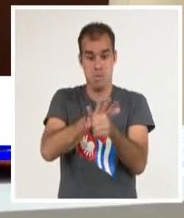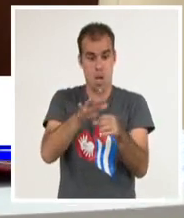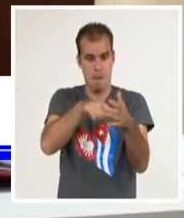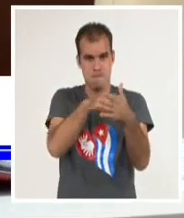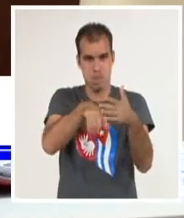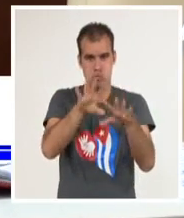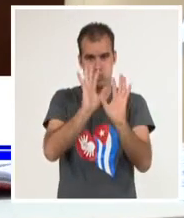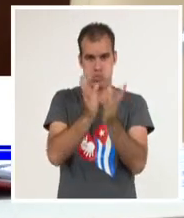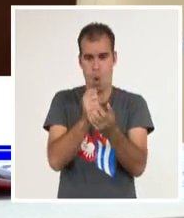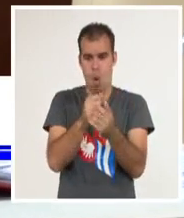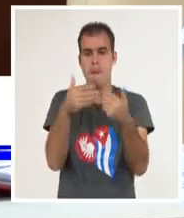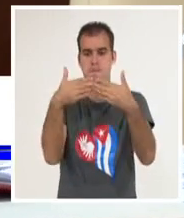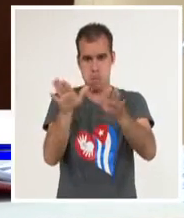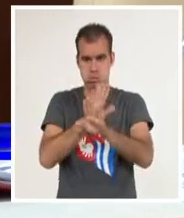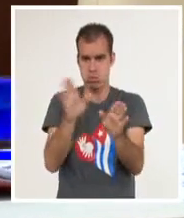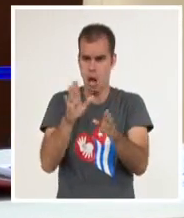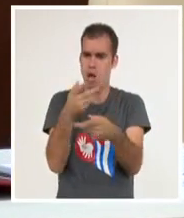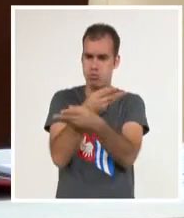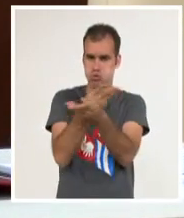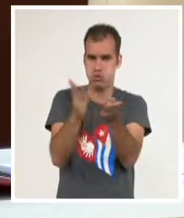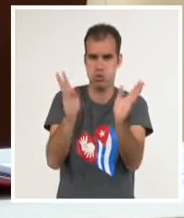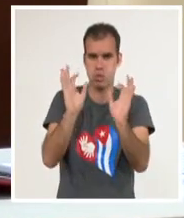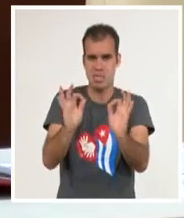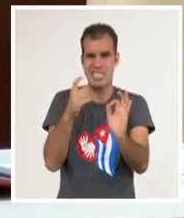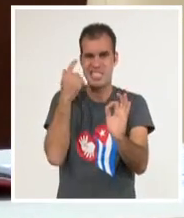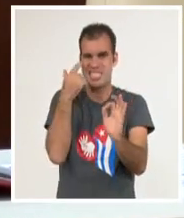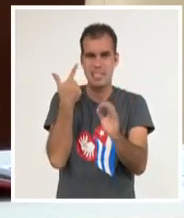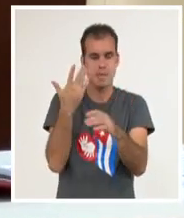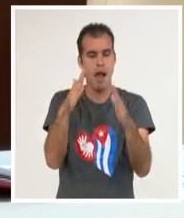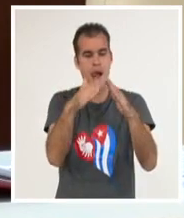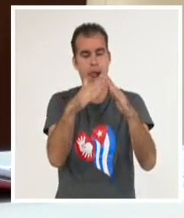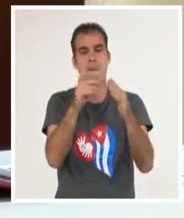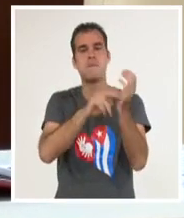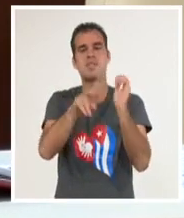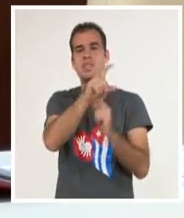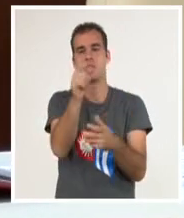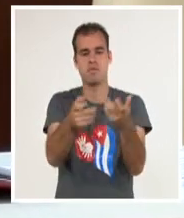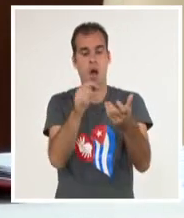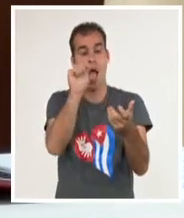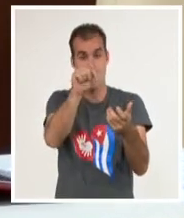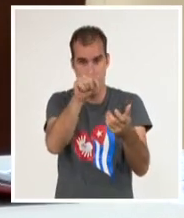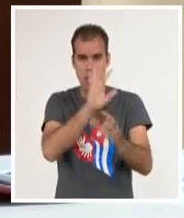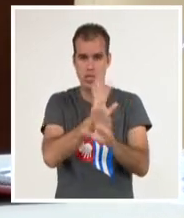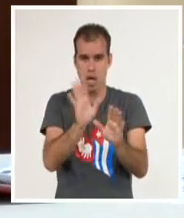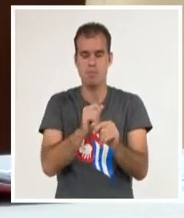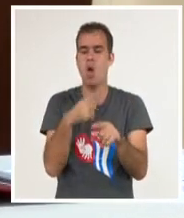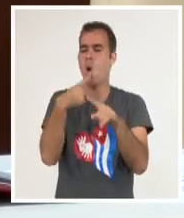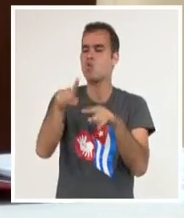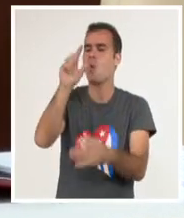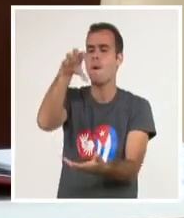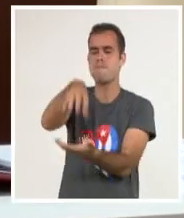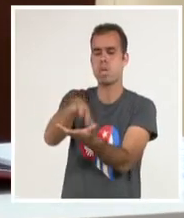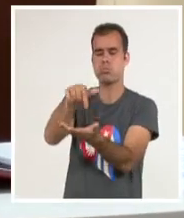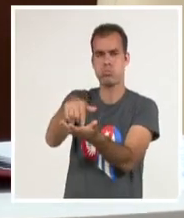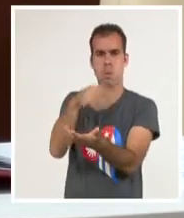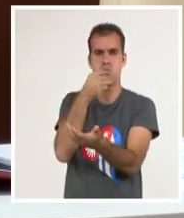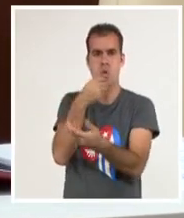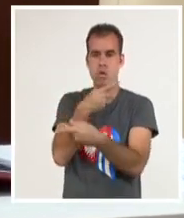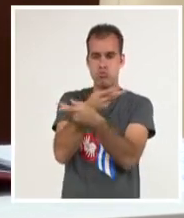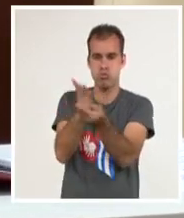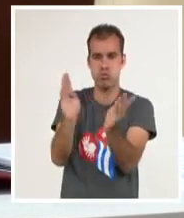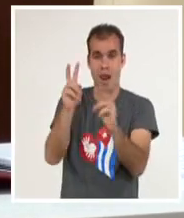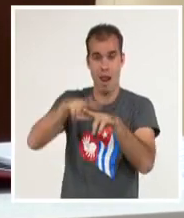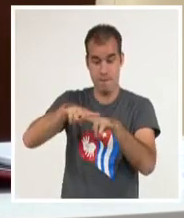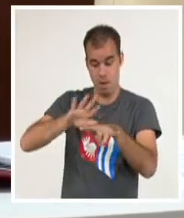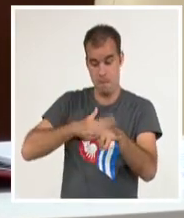acaba de abrir ya el despacho puerta a puerta en la provincia de Cienfuegos, se acaba de abrir otro punto de distribución aquí en La